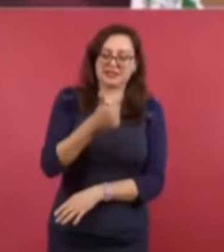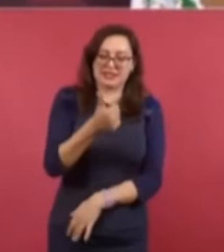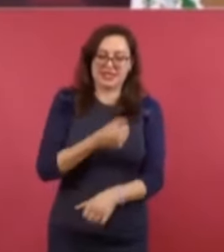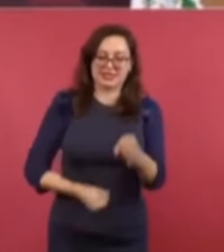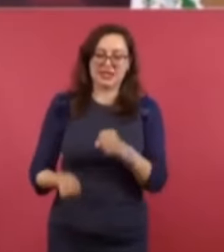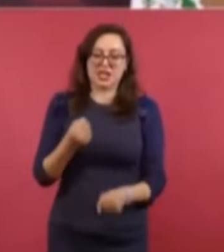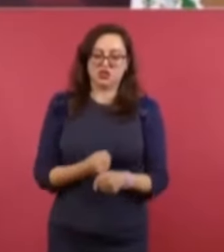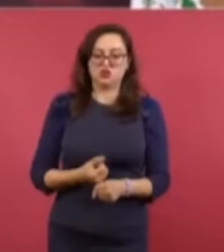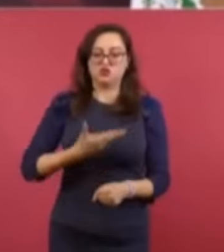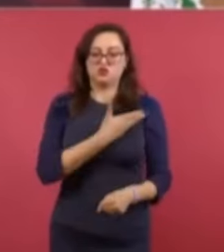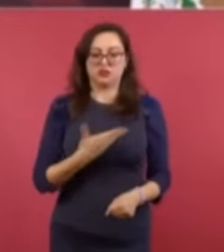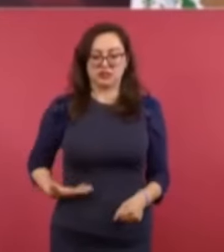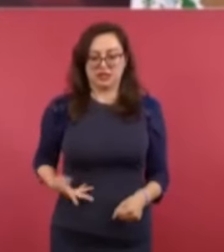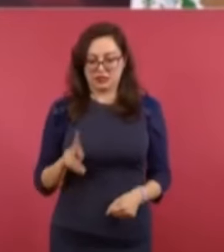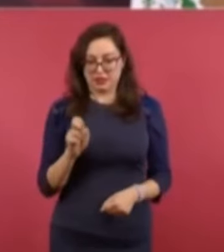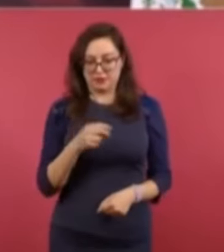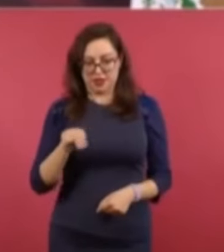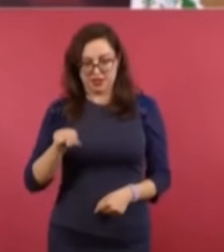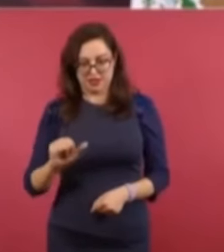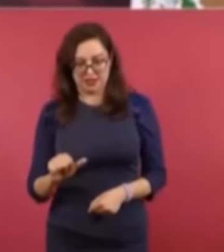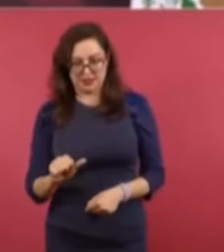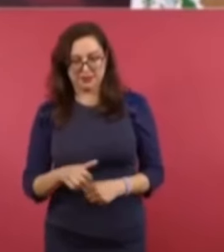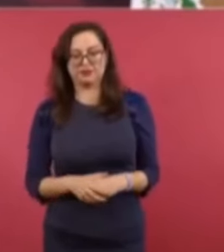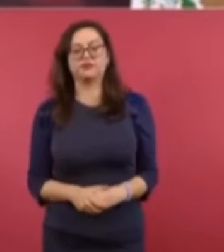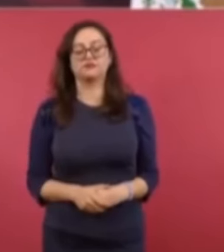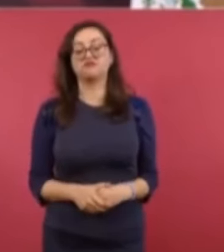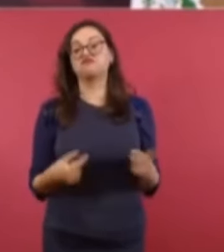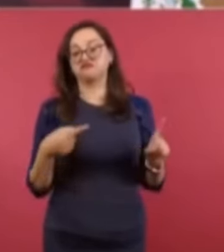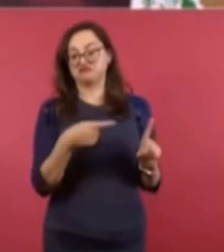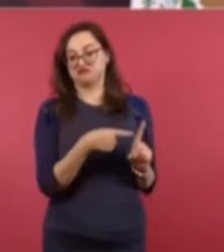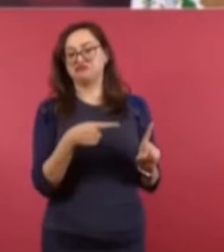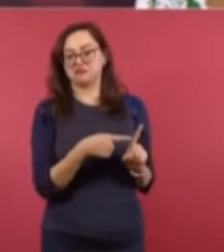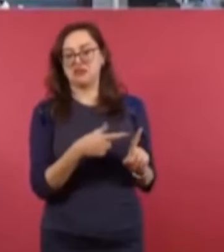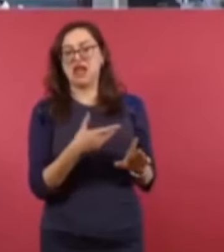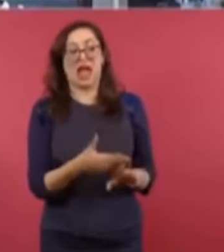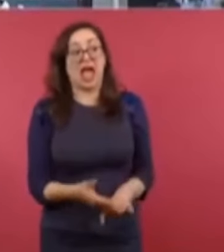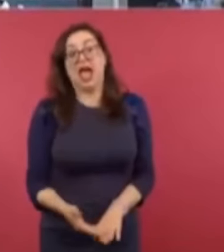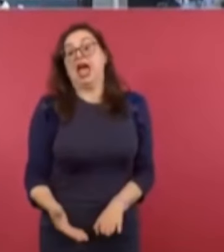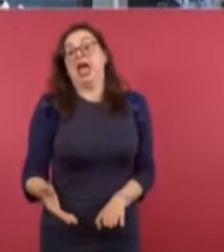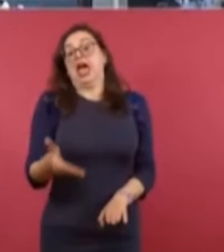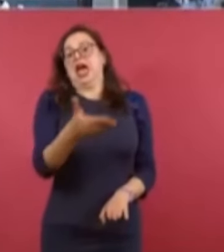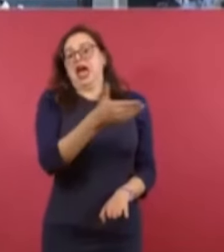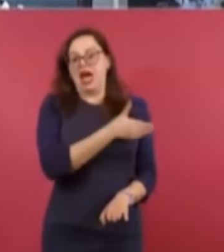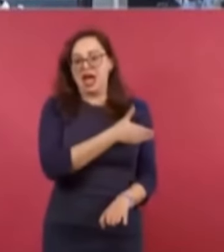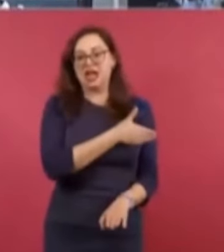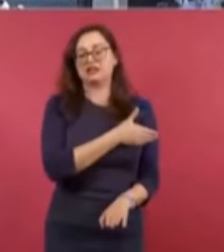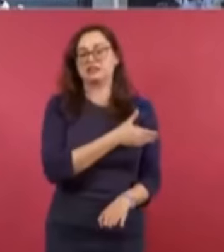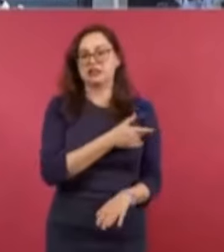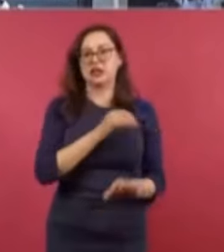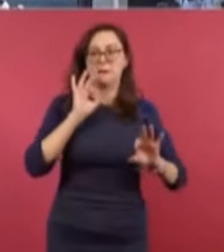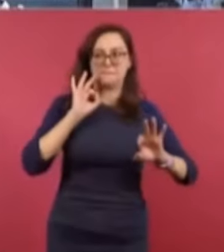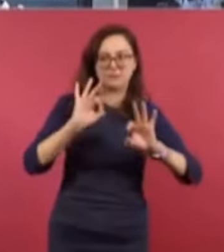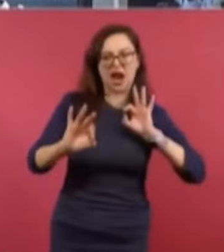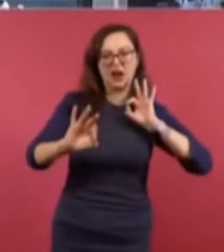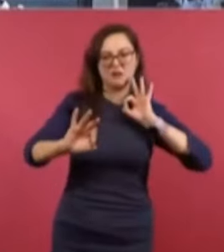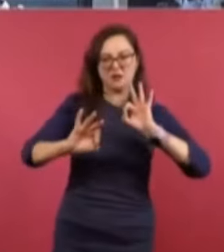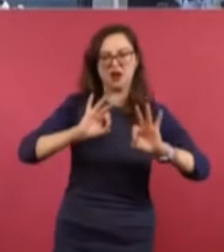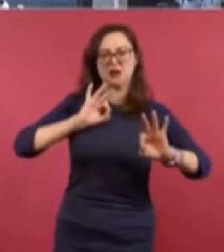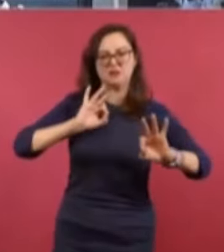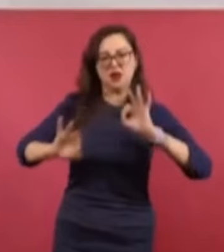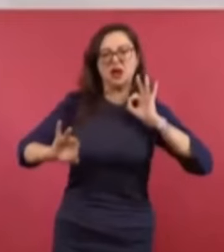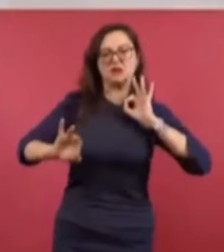con ese plan de privatizar la educación. Incluso comienzan la